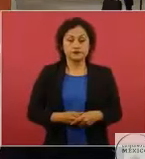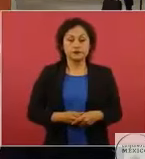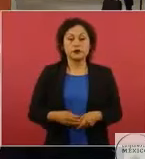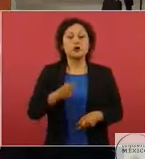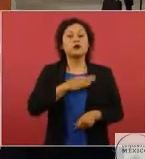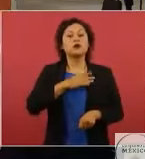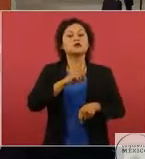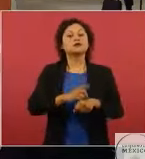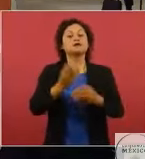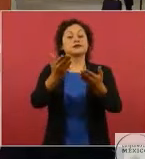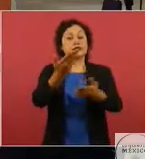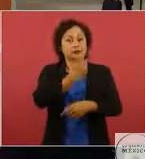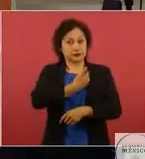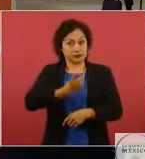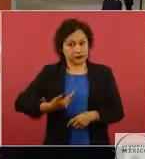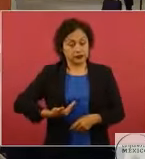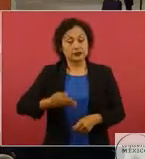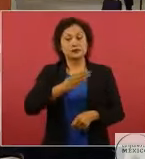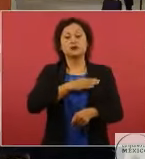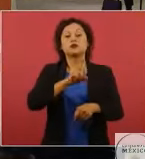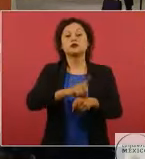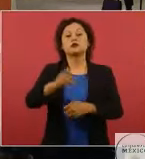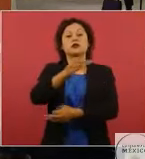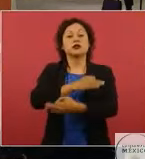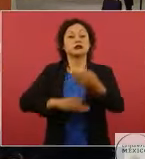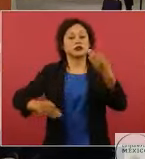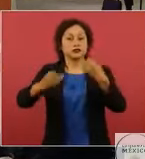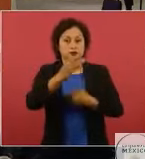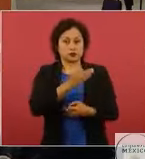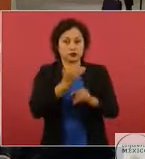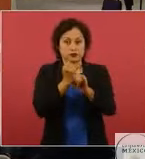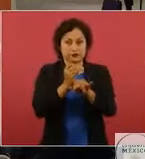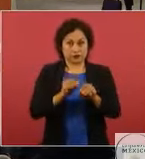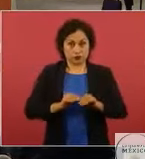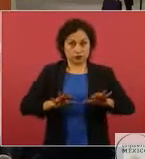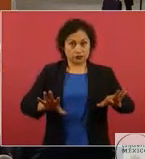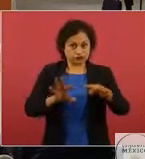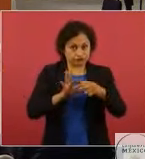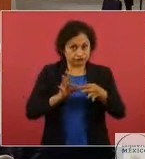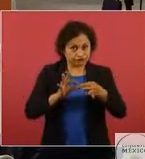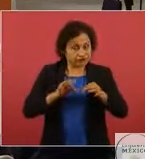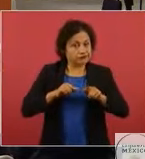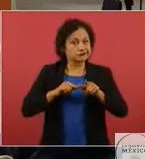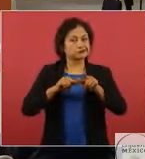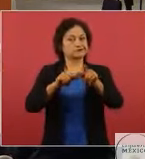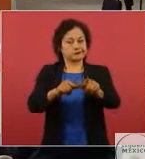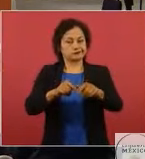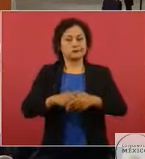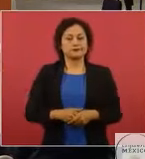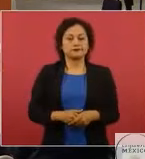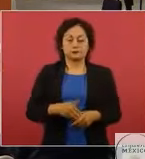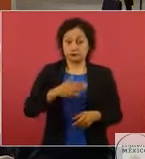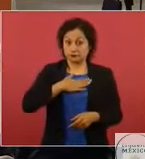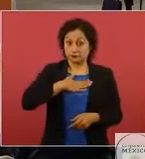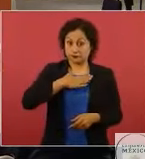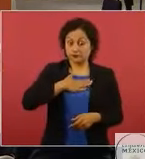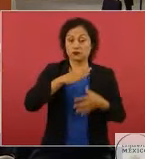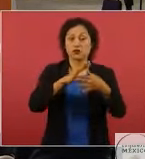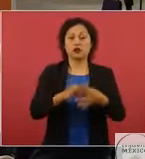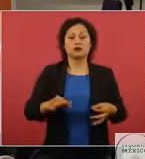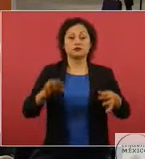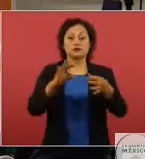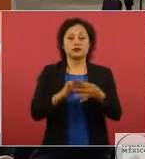Buenos días, señor presidente. Buenos días a todos. Para continuar con este informe, comentar que la